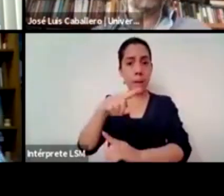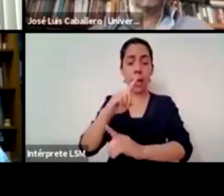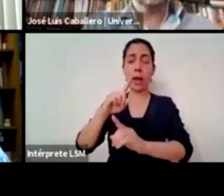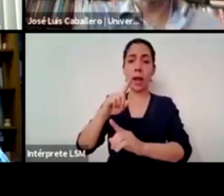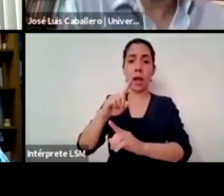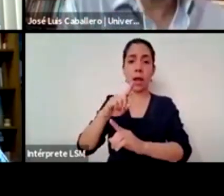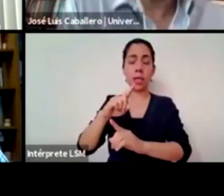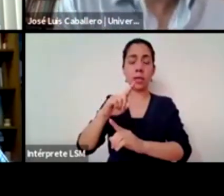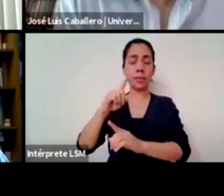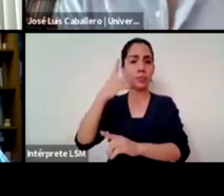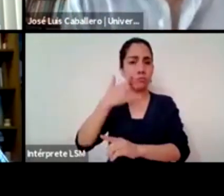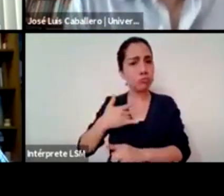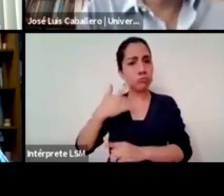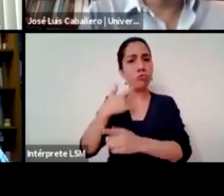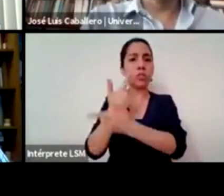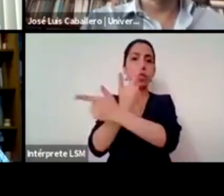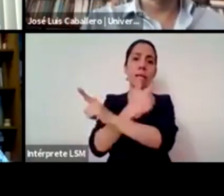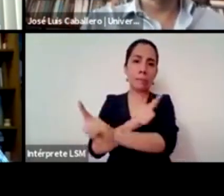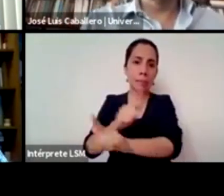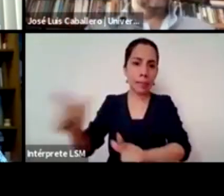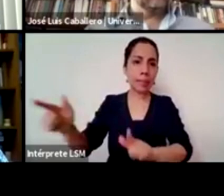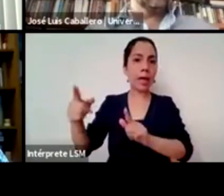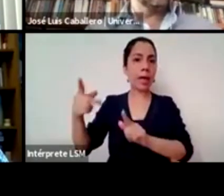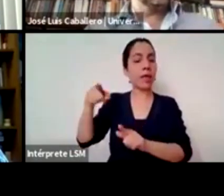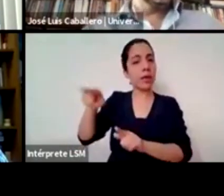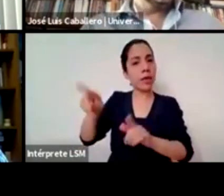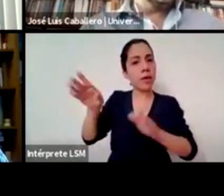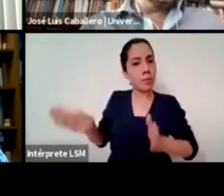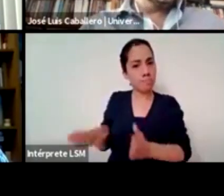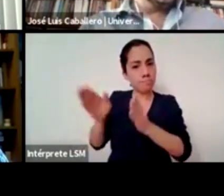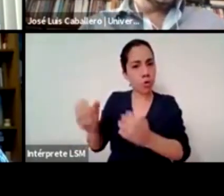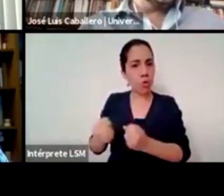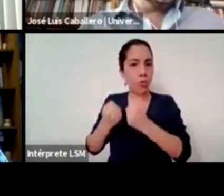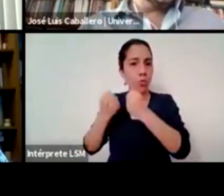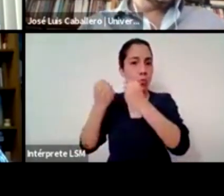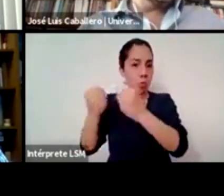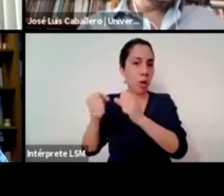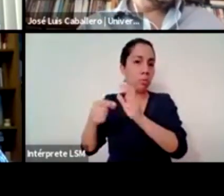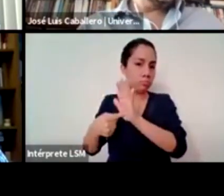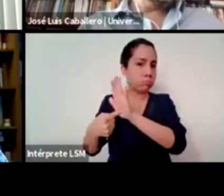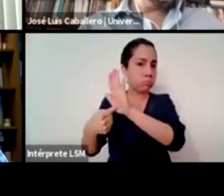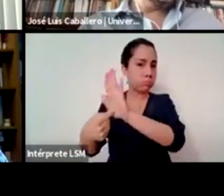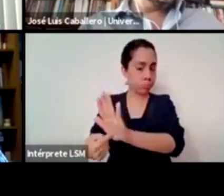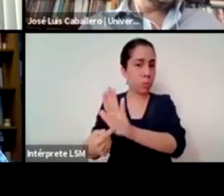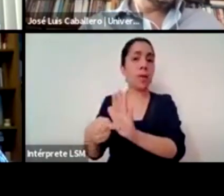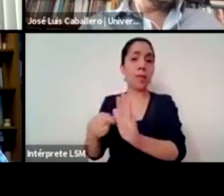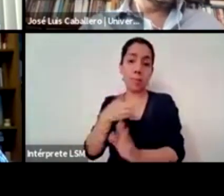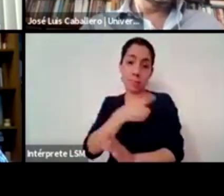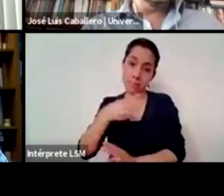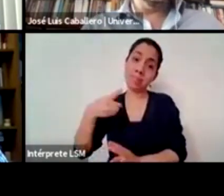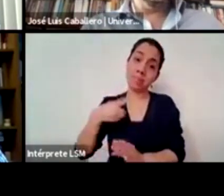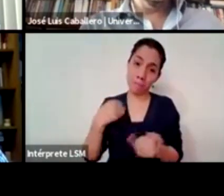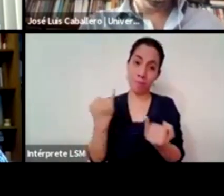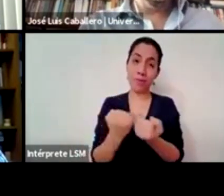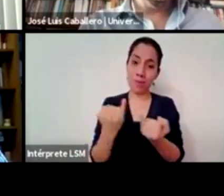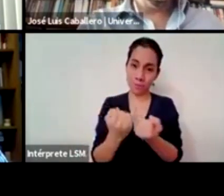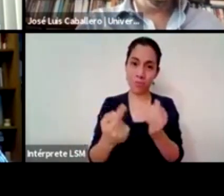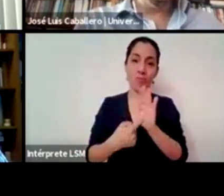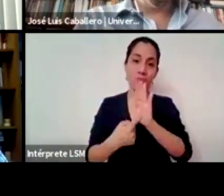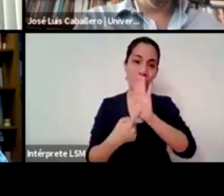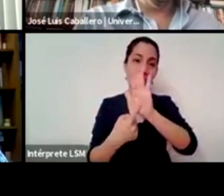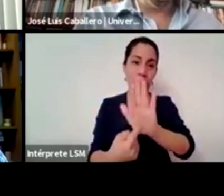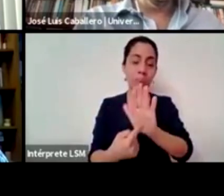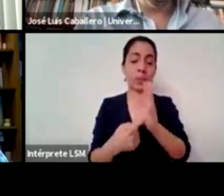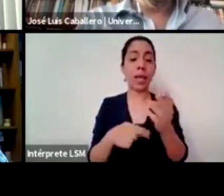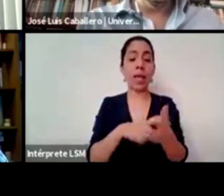liberación etcétera etcétera y segundo punto me interesa mucho y me alegra que haya salido el tema del pin